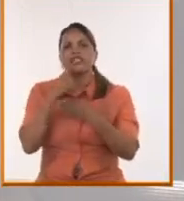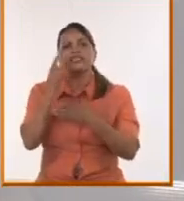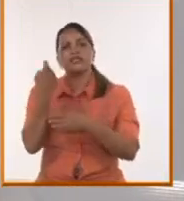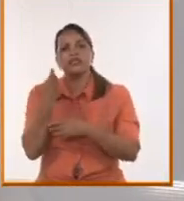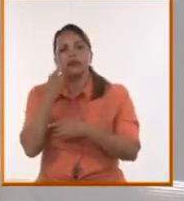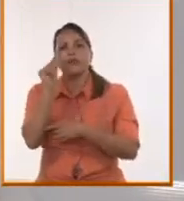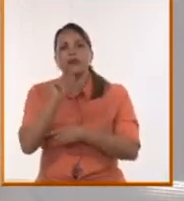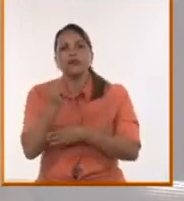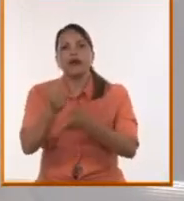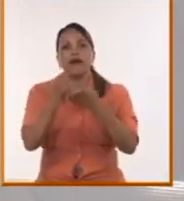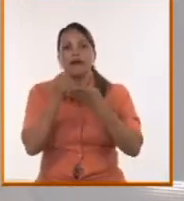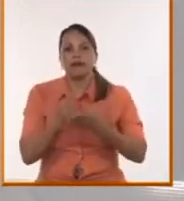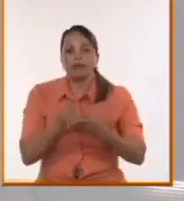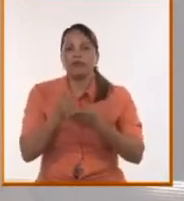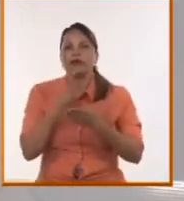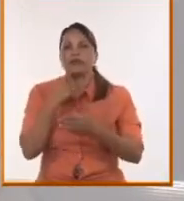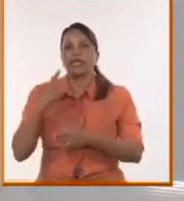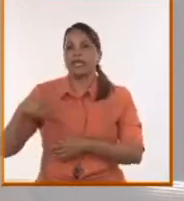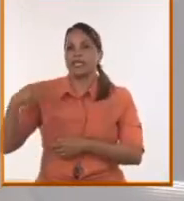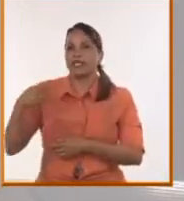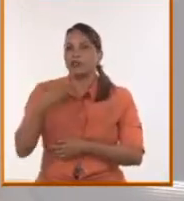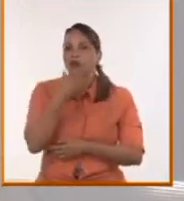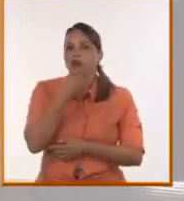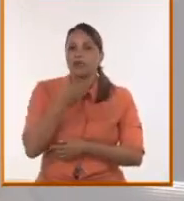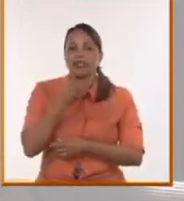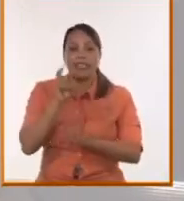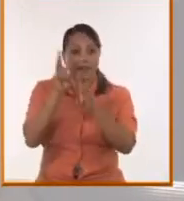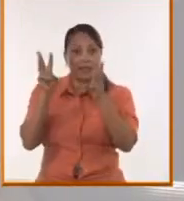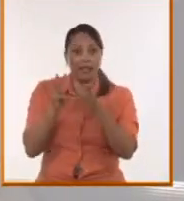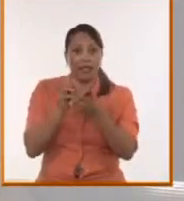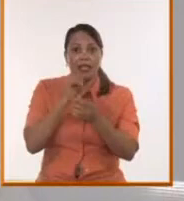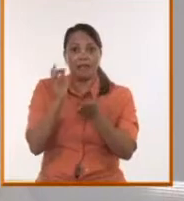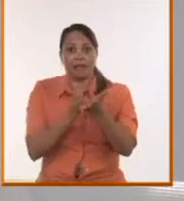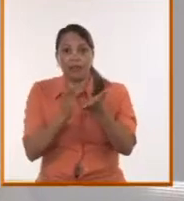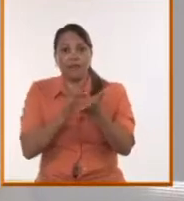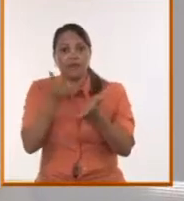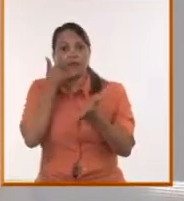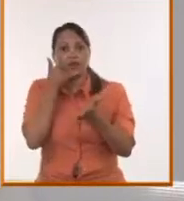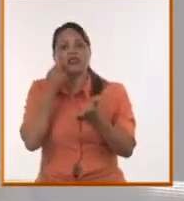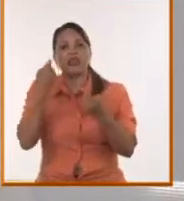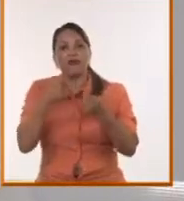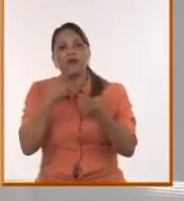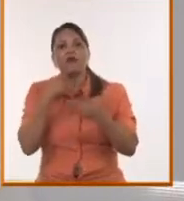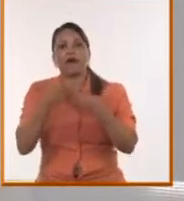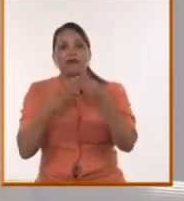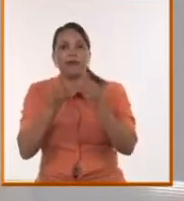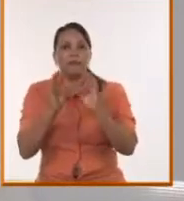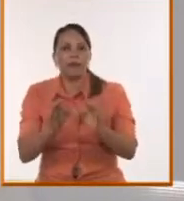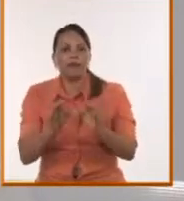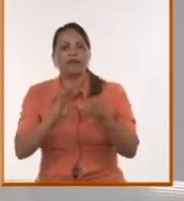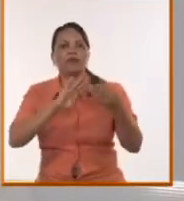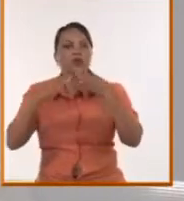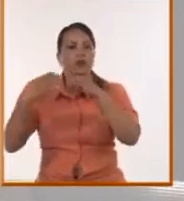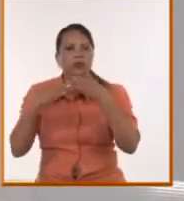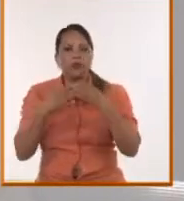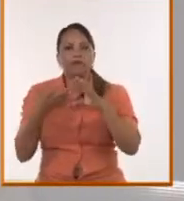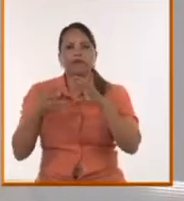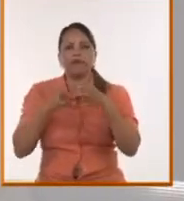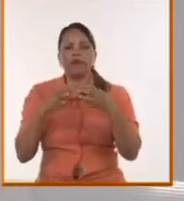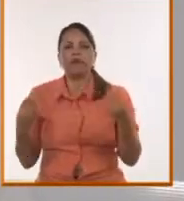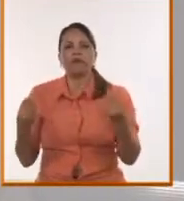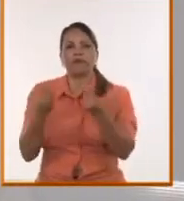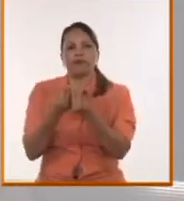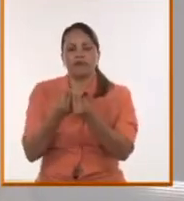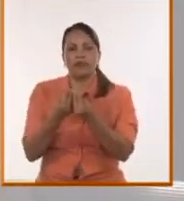Y donde hay nuevas generaciones que el del TikTok no sale, bueno, tenemos que ir a TikTok y tenemos que dar esa disputa por el sentido común, esa